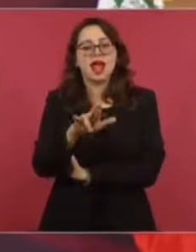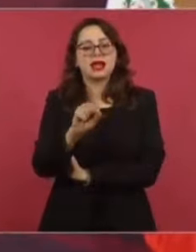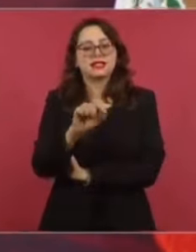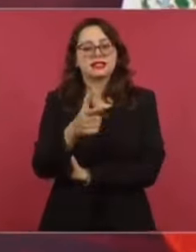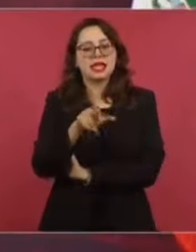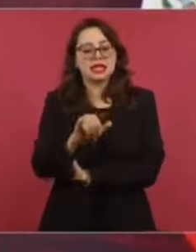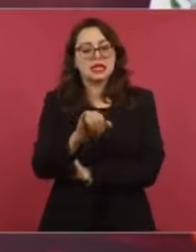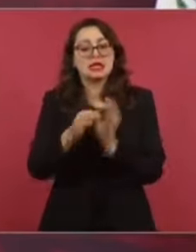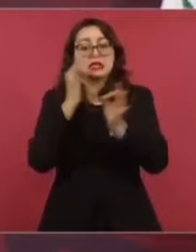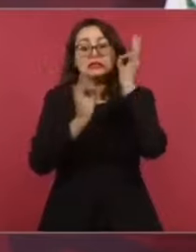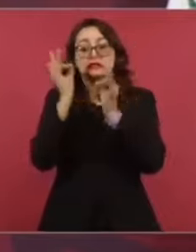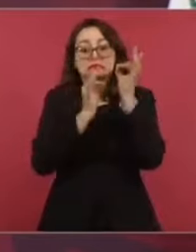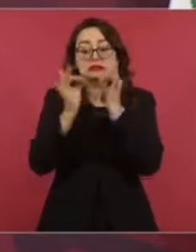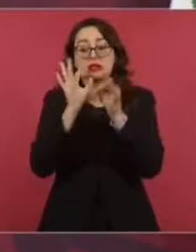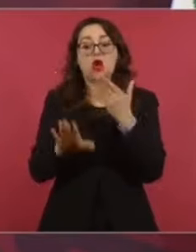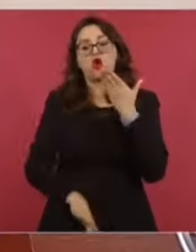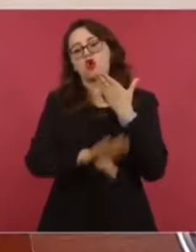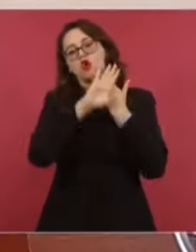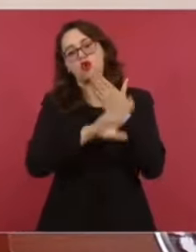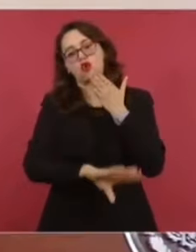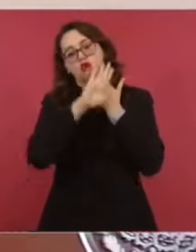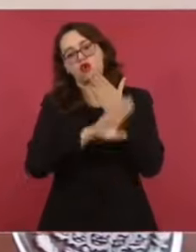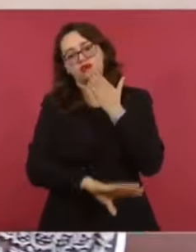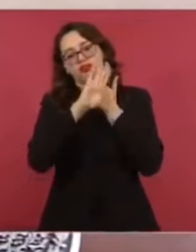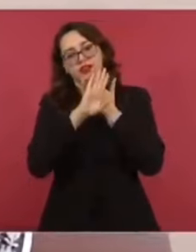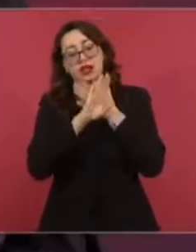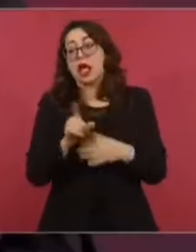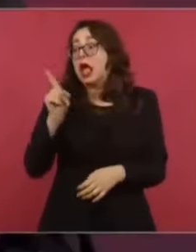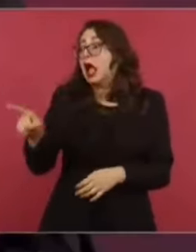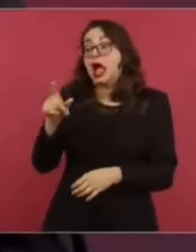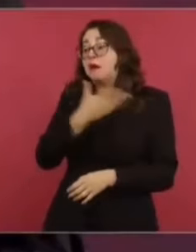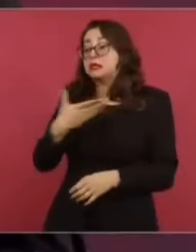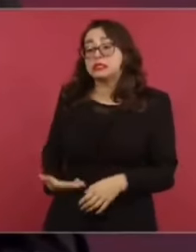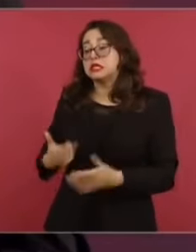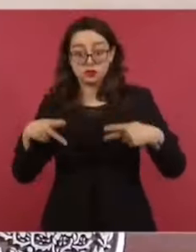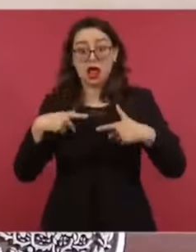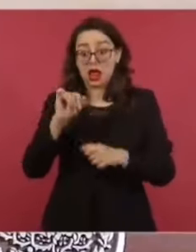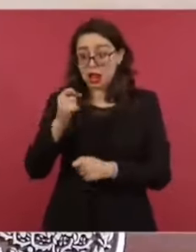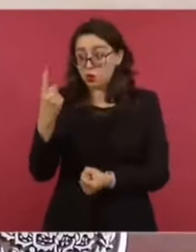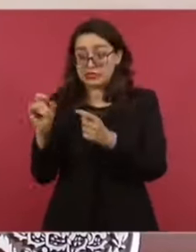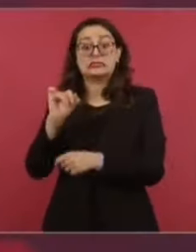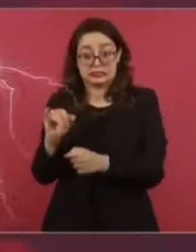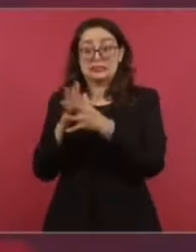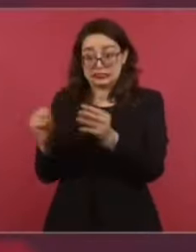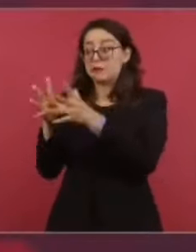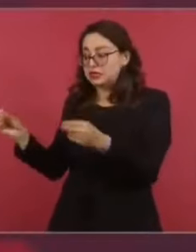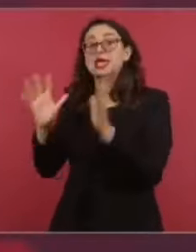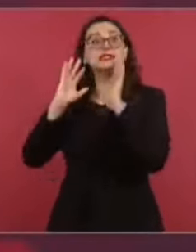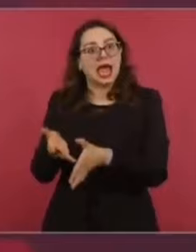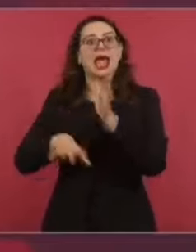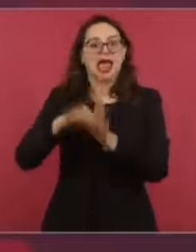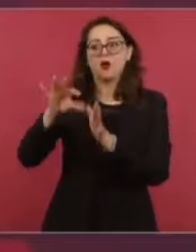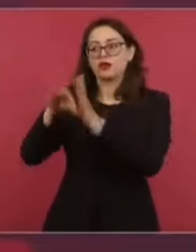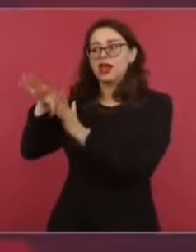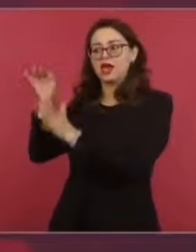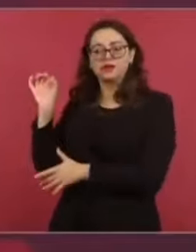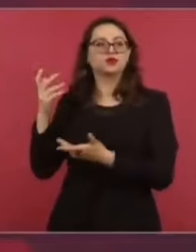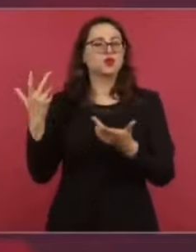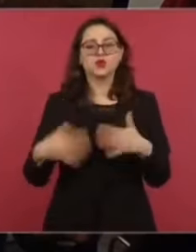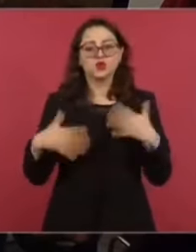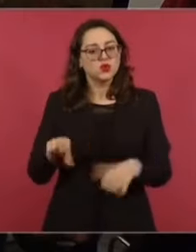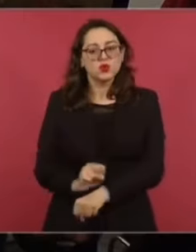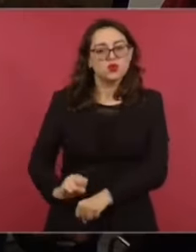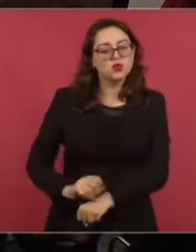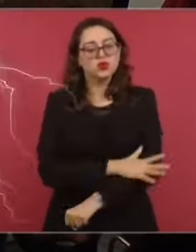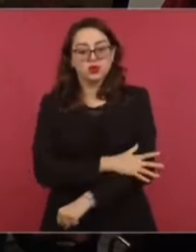nosotros estábamos manipulando el registro de desaparecidos. Ah, pero, para que